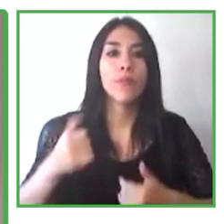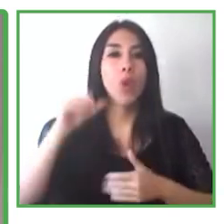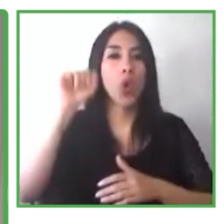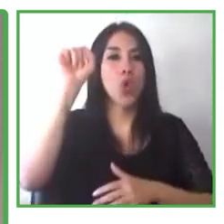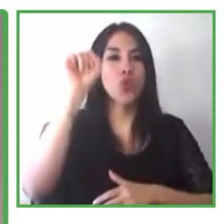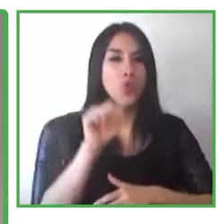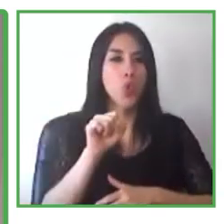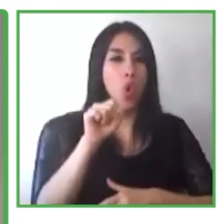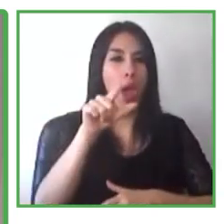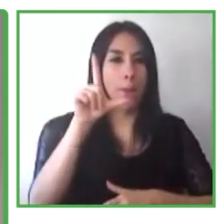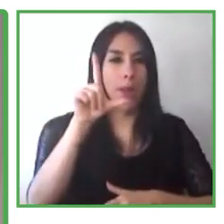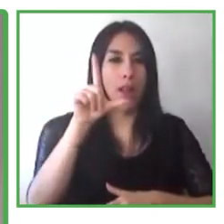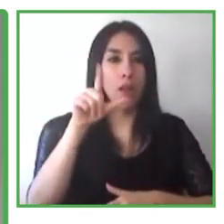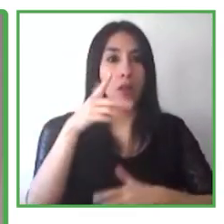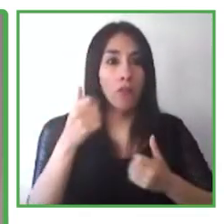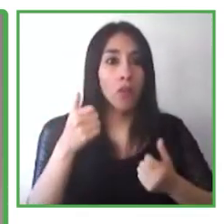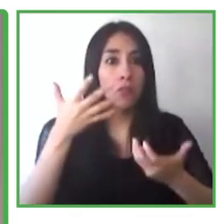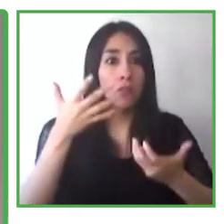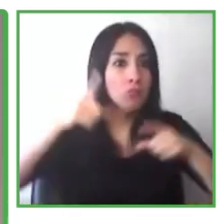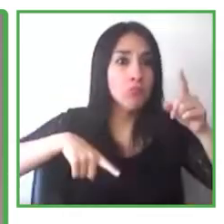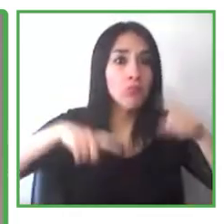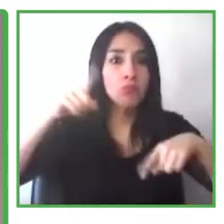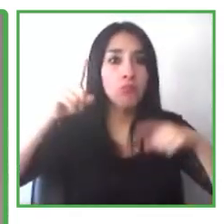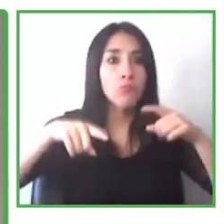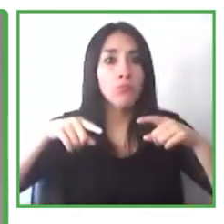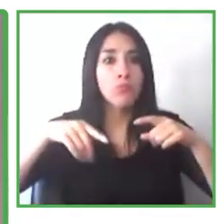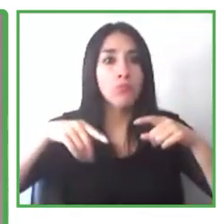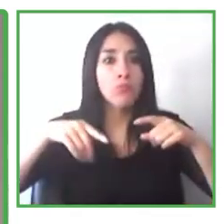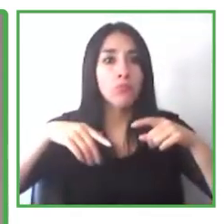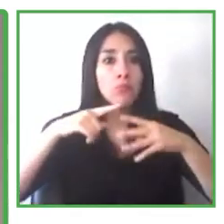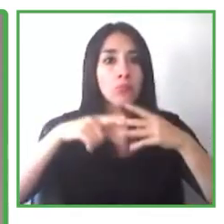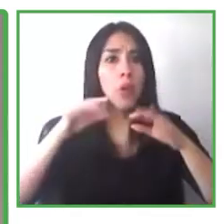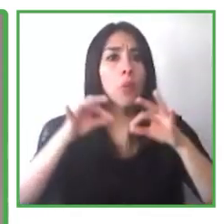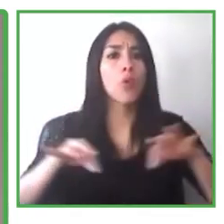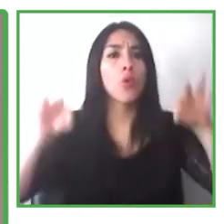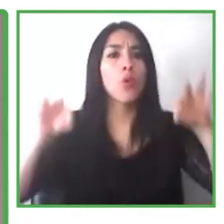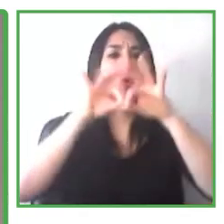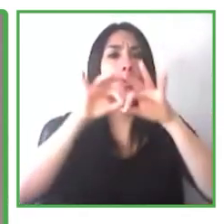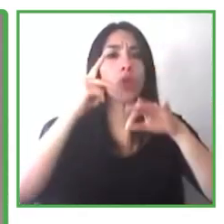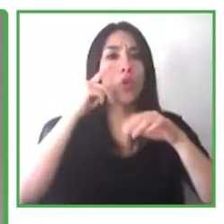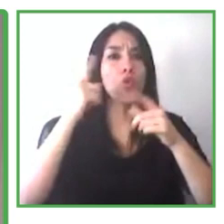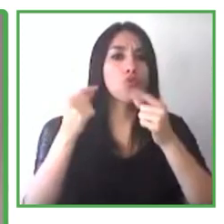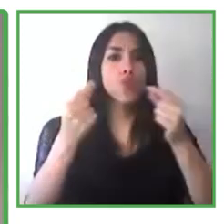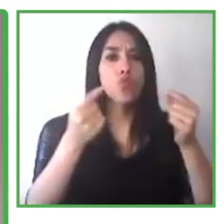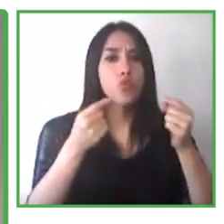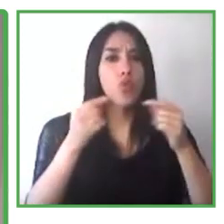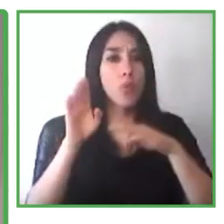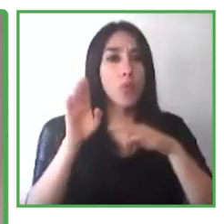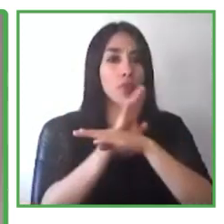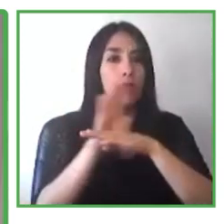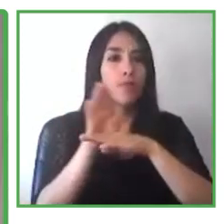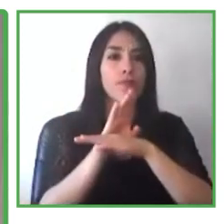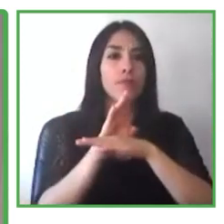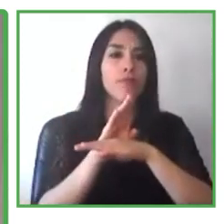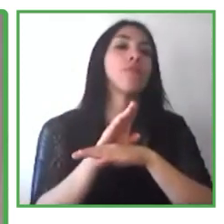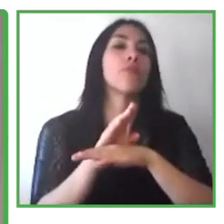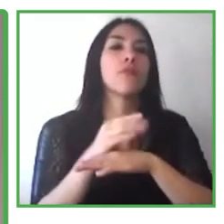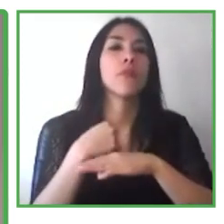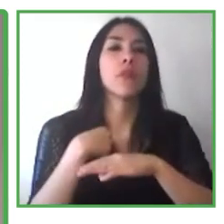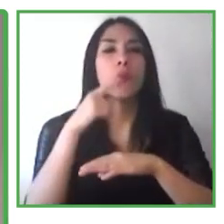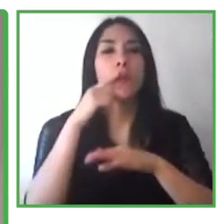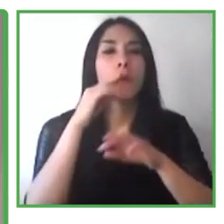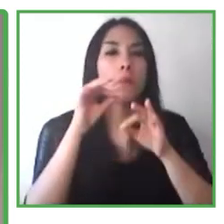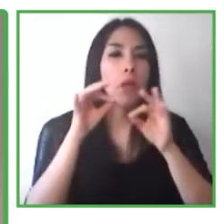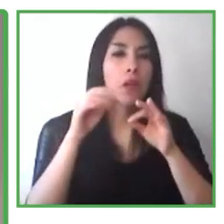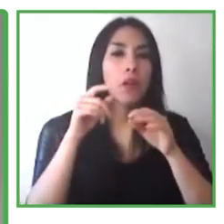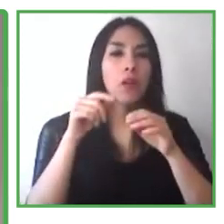fantásticas en Latinoamérica y en el Caribe. No voy a tratar de pronunciar sus apellidos porque no quiero hacerlo mal, pero vamos a